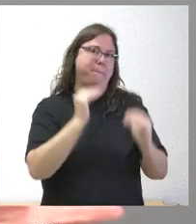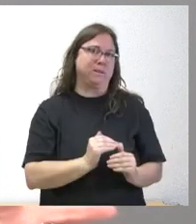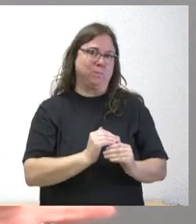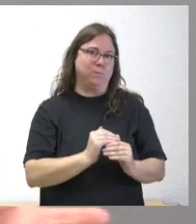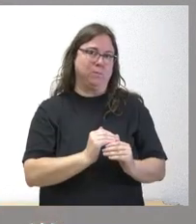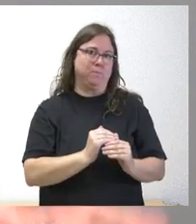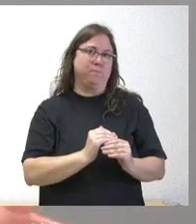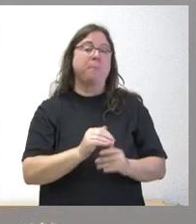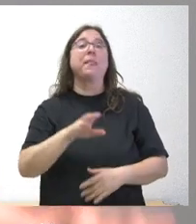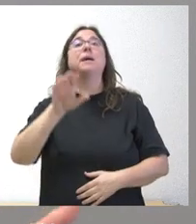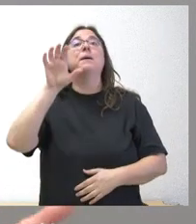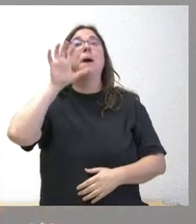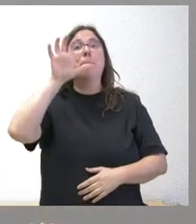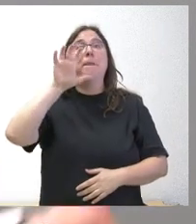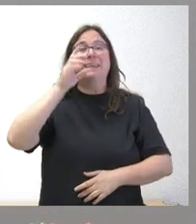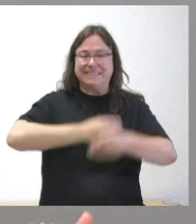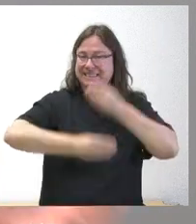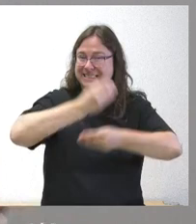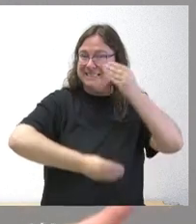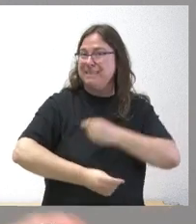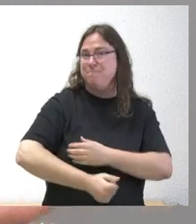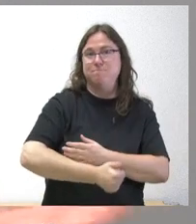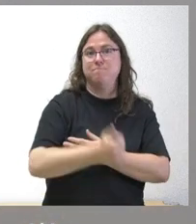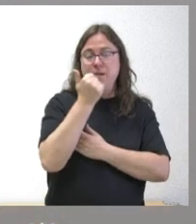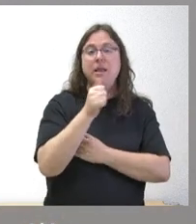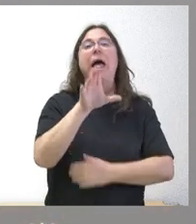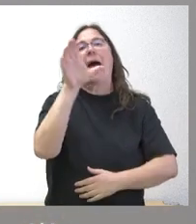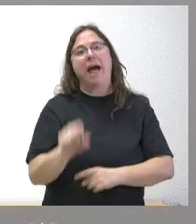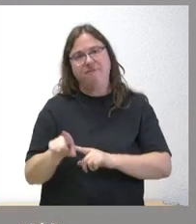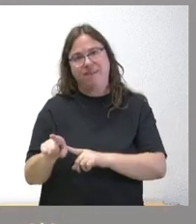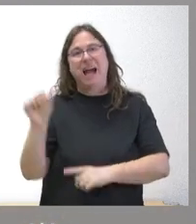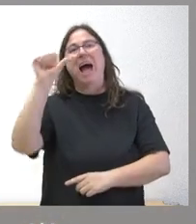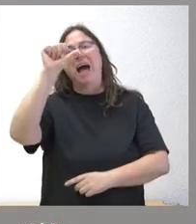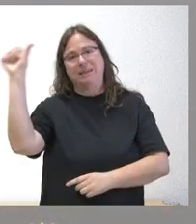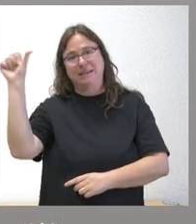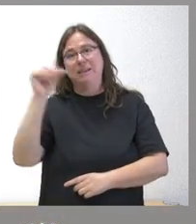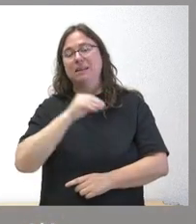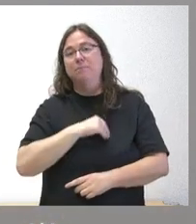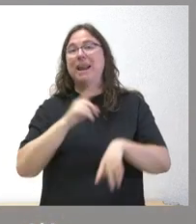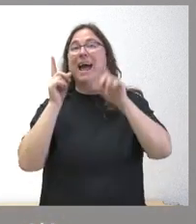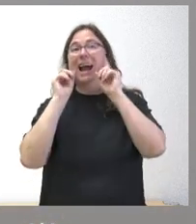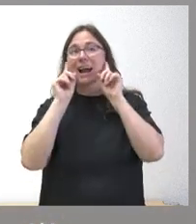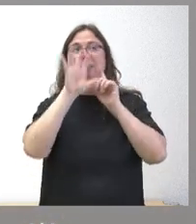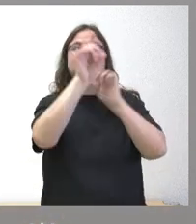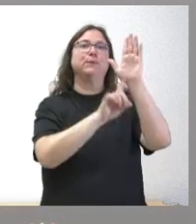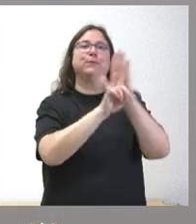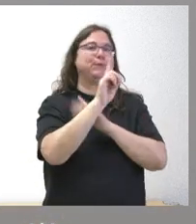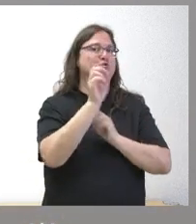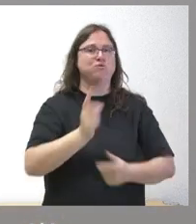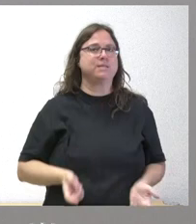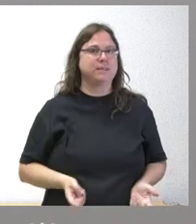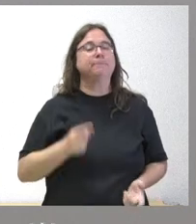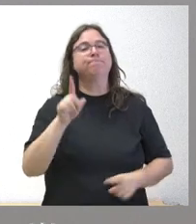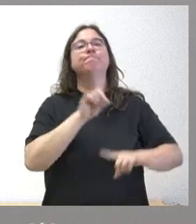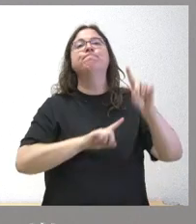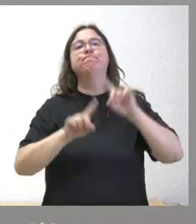con más natalidad a nivel mundial precisamente se produce en África y se produce en Asia desgraciadamente no es el caso de los países occidentales y ahí está un problema